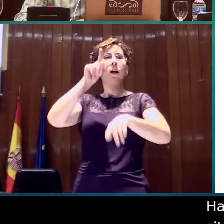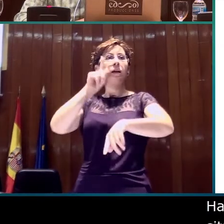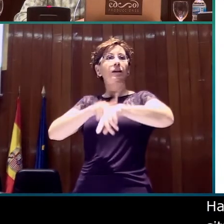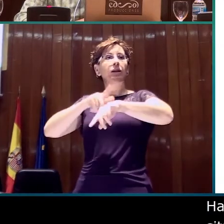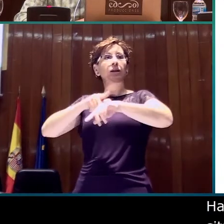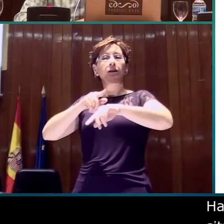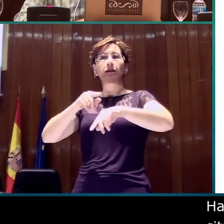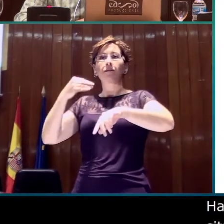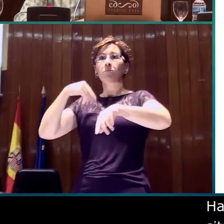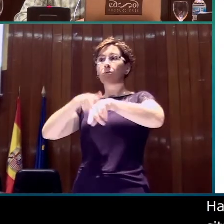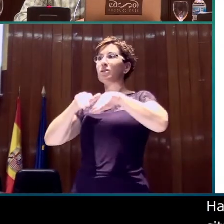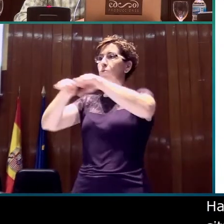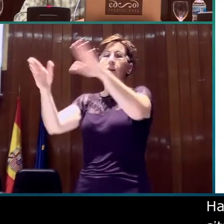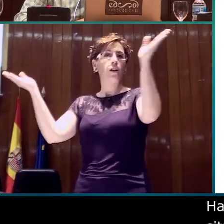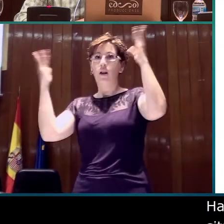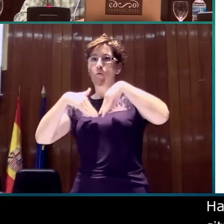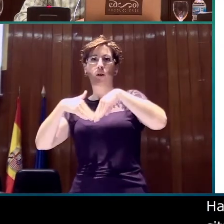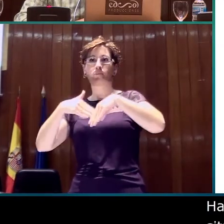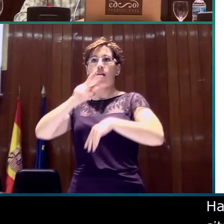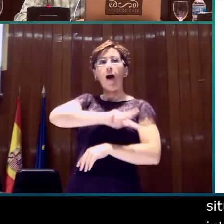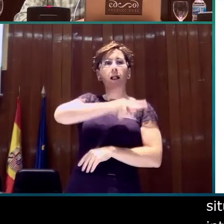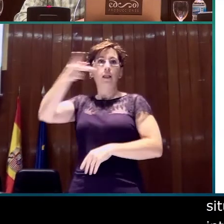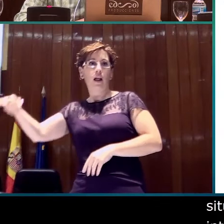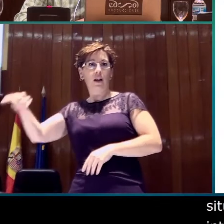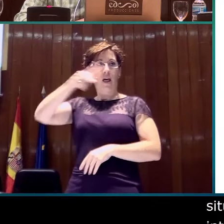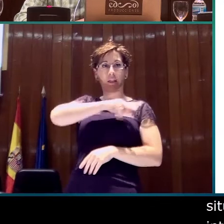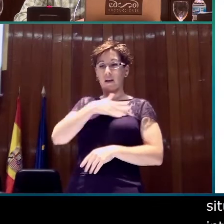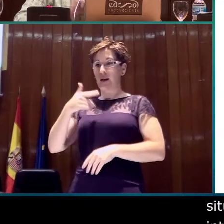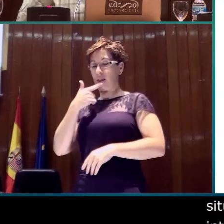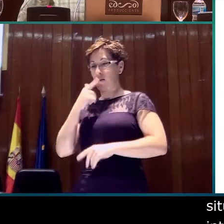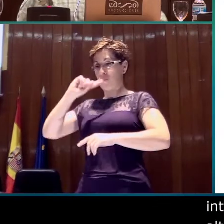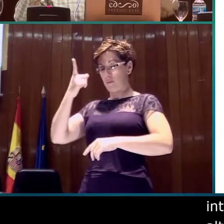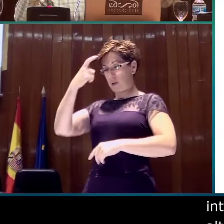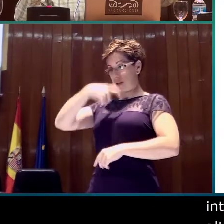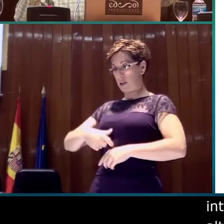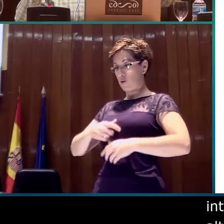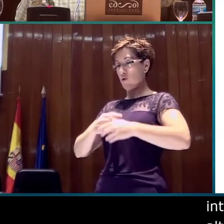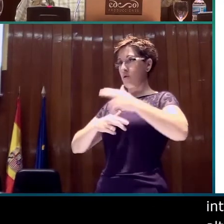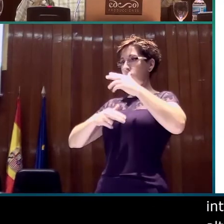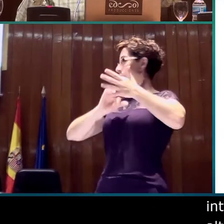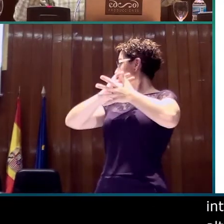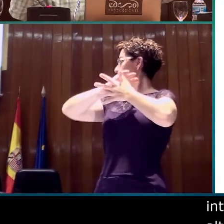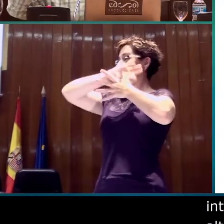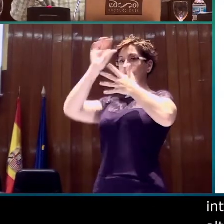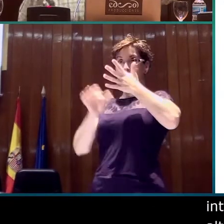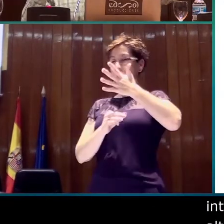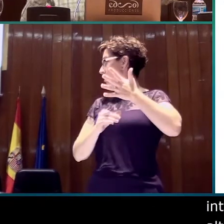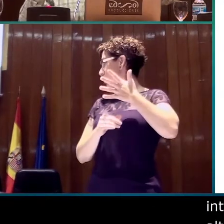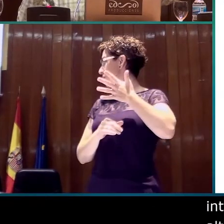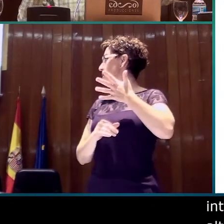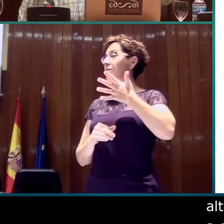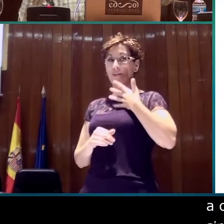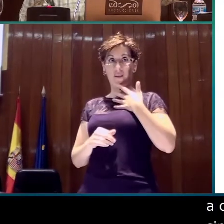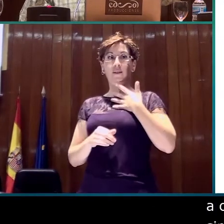la persona sorda construye la boyalista signando y hace primero, segundo